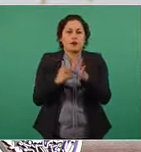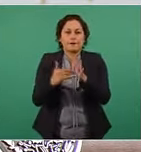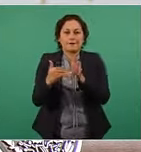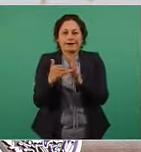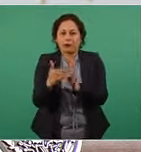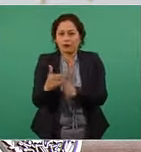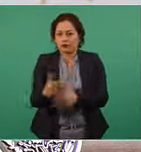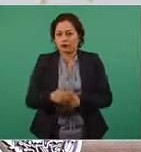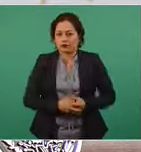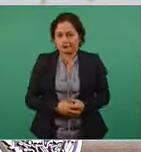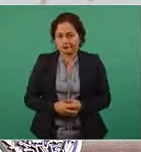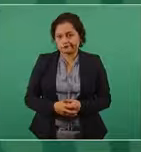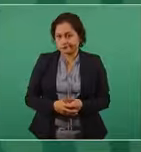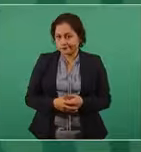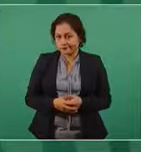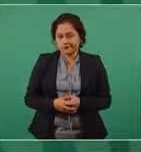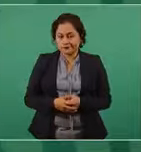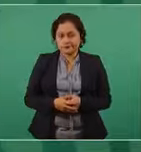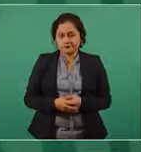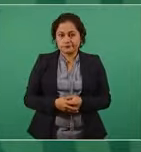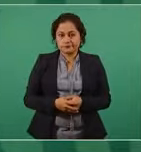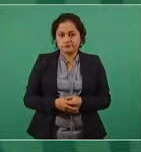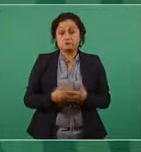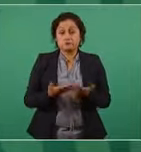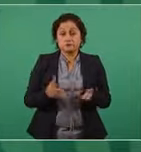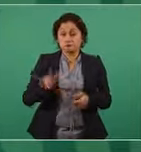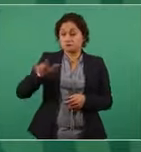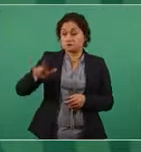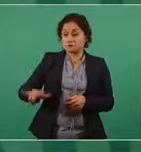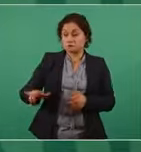Entonces, como está parado,